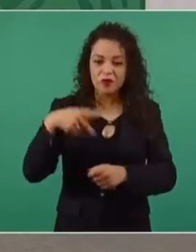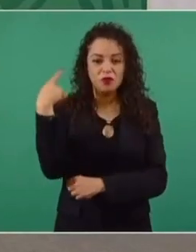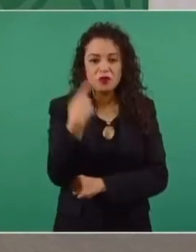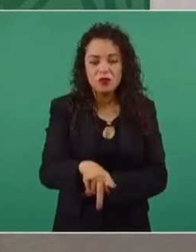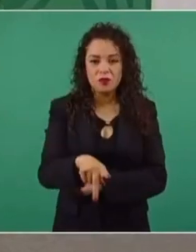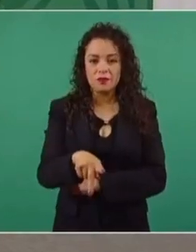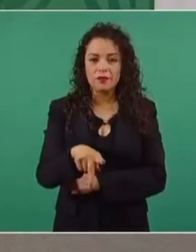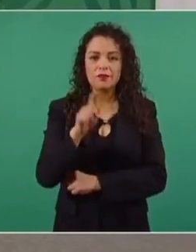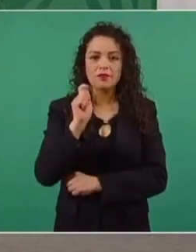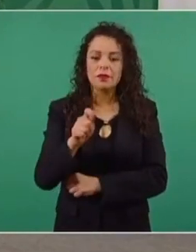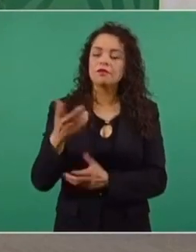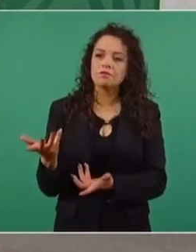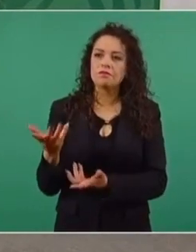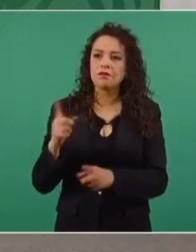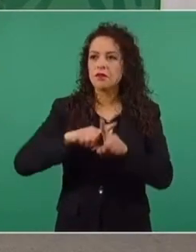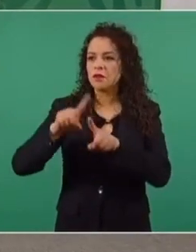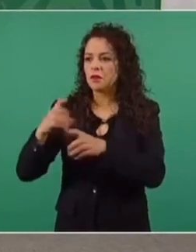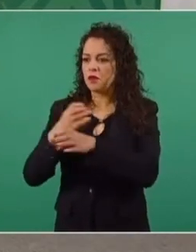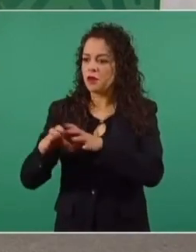que han sido confiscados